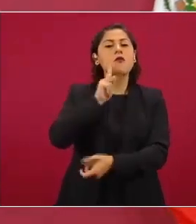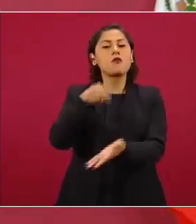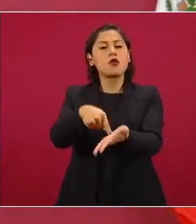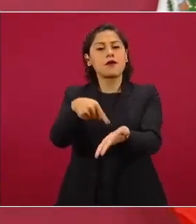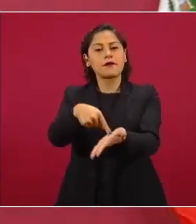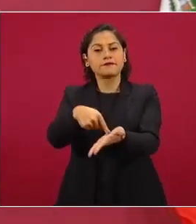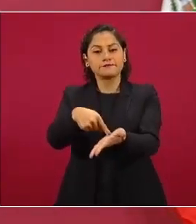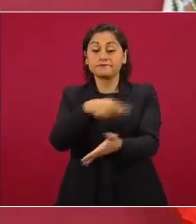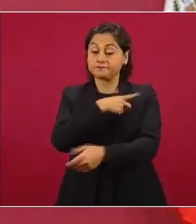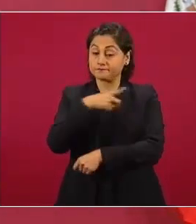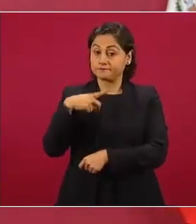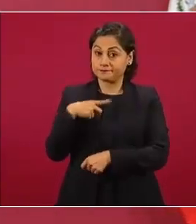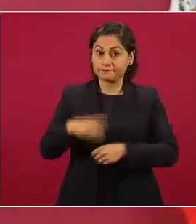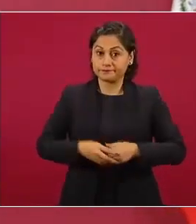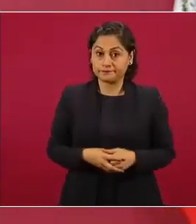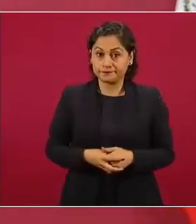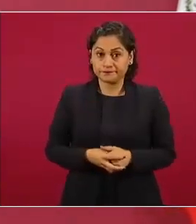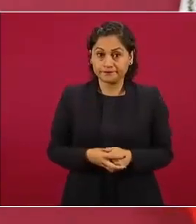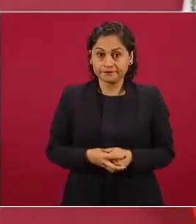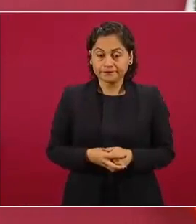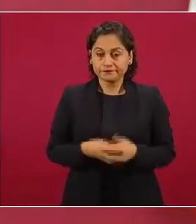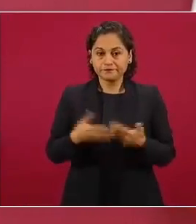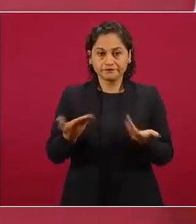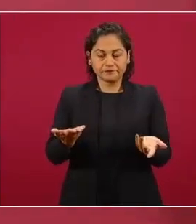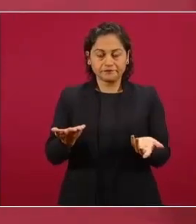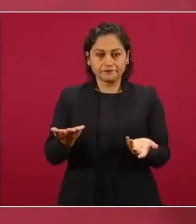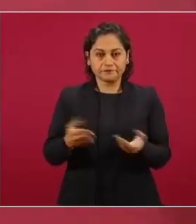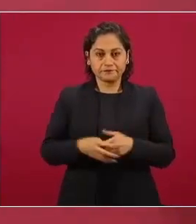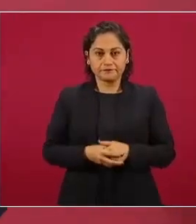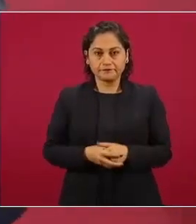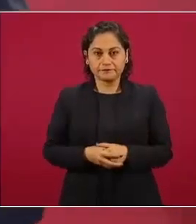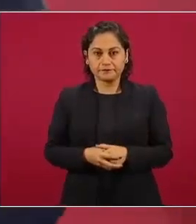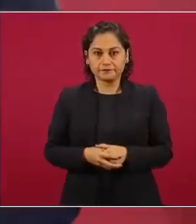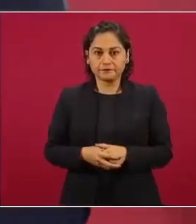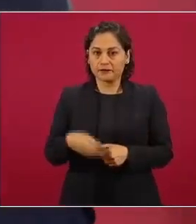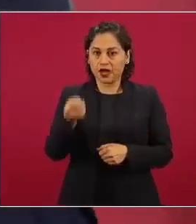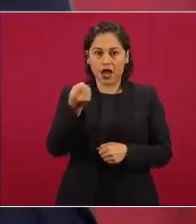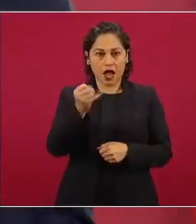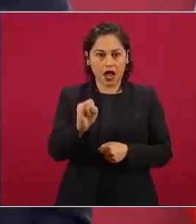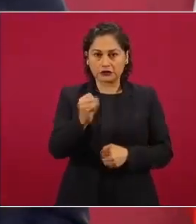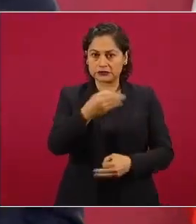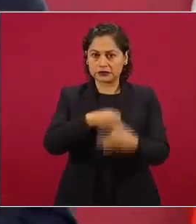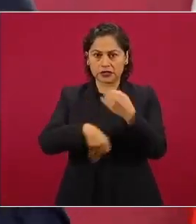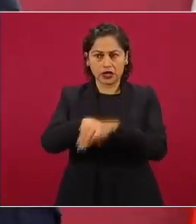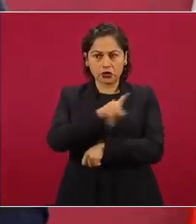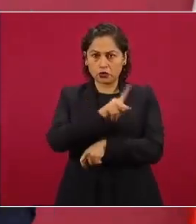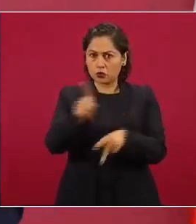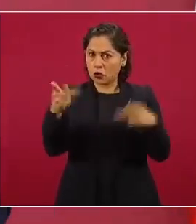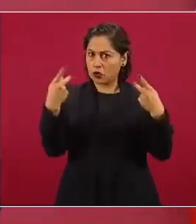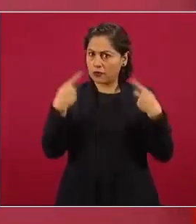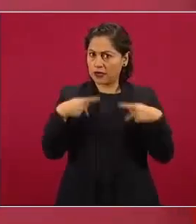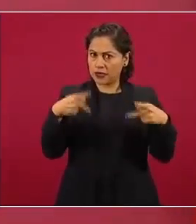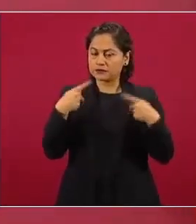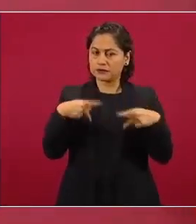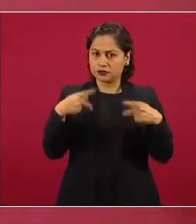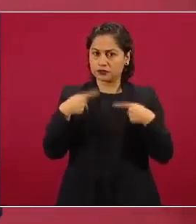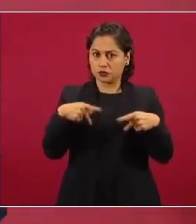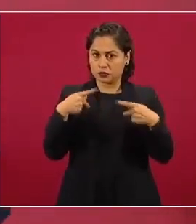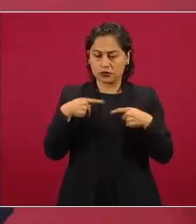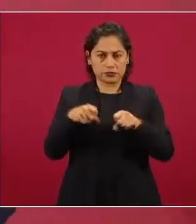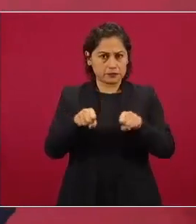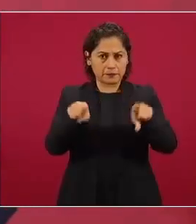y nadie ninguna persona puede ser